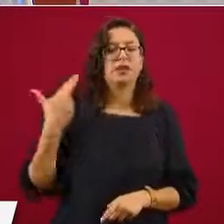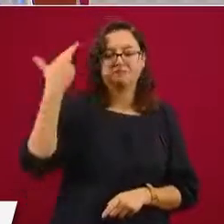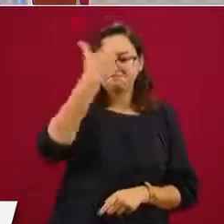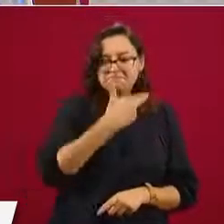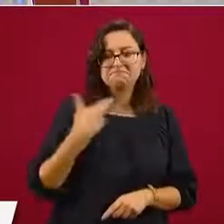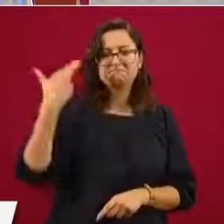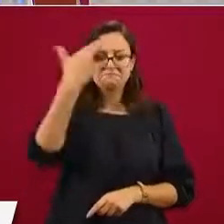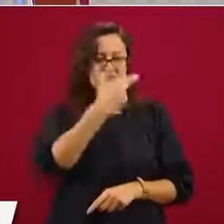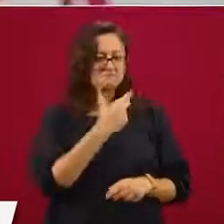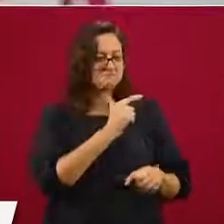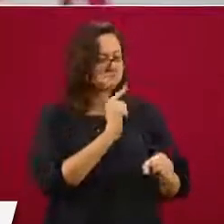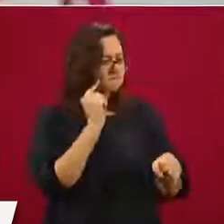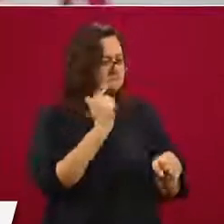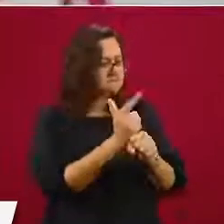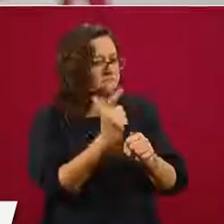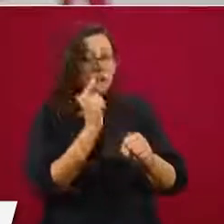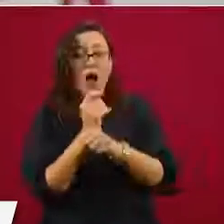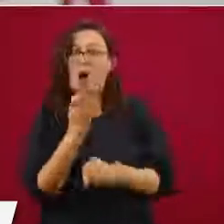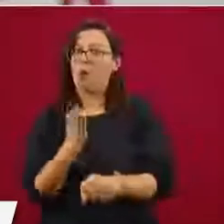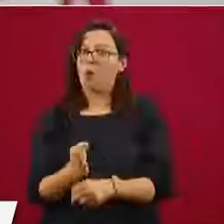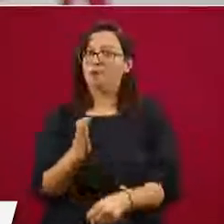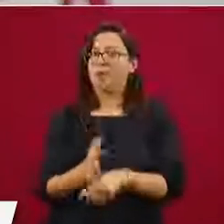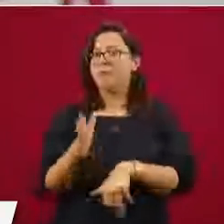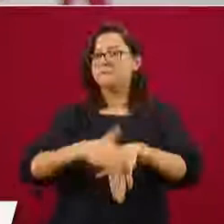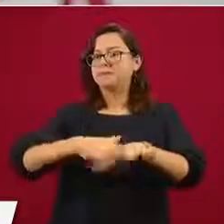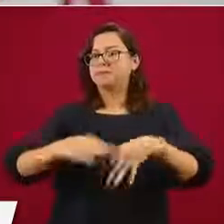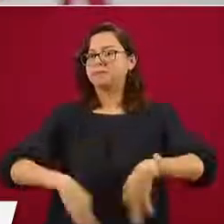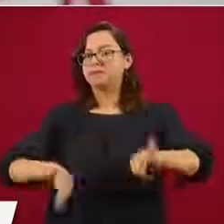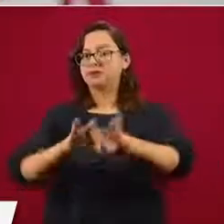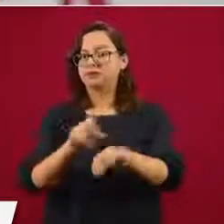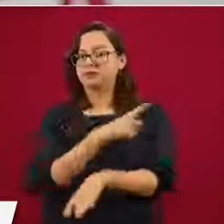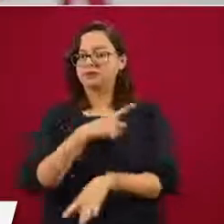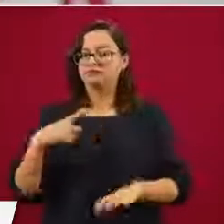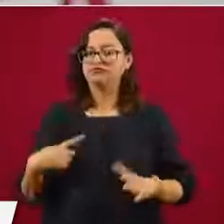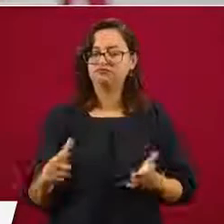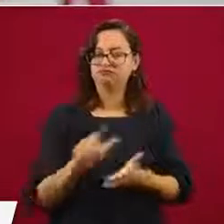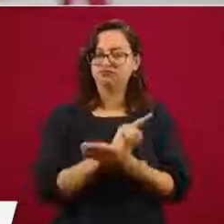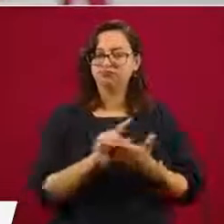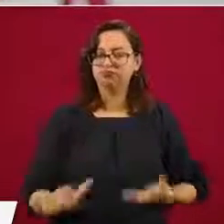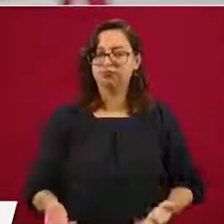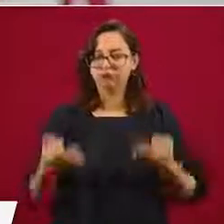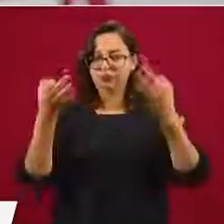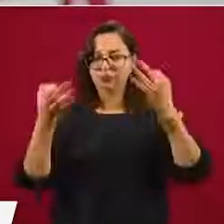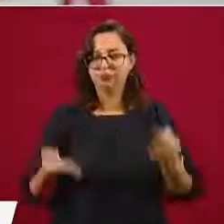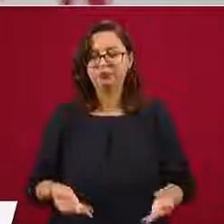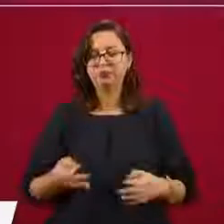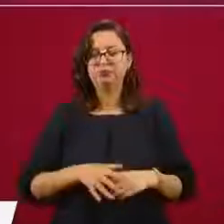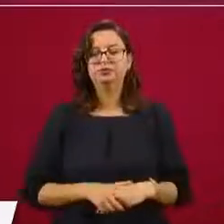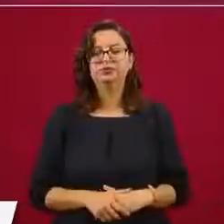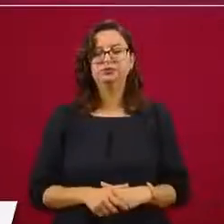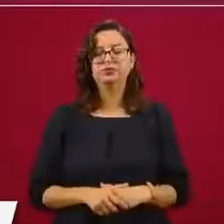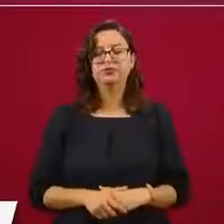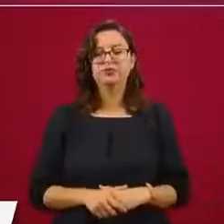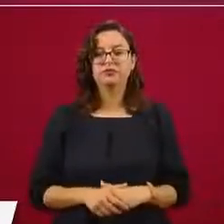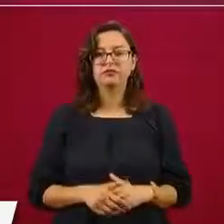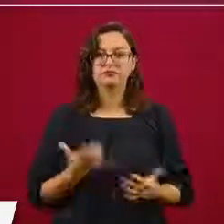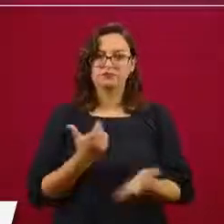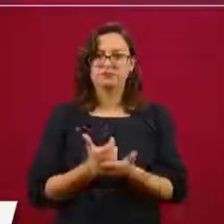situaciones de higiene es muy importante mantenerlos limpios y en buenas condiciones y que no los cobren, que es lo que estamos